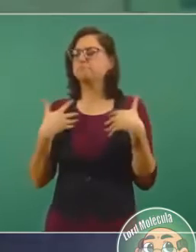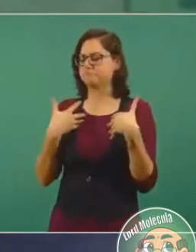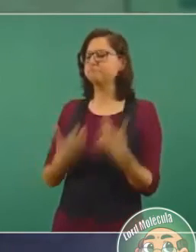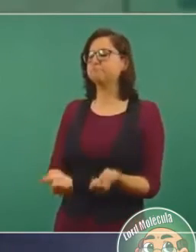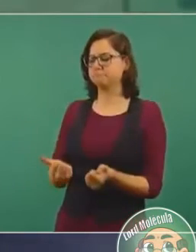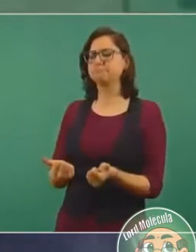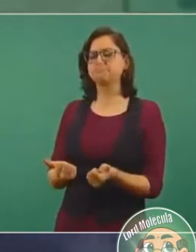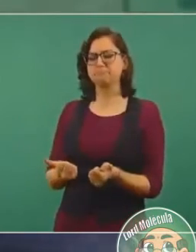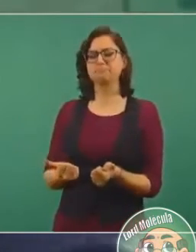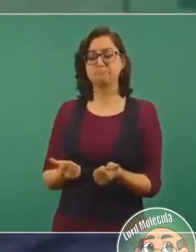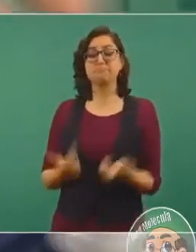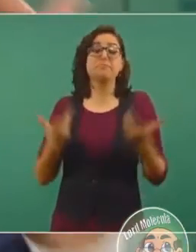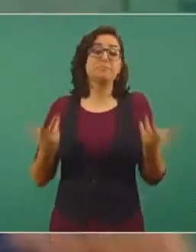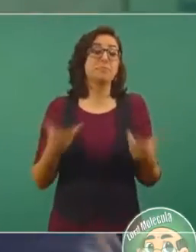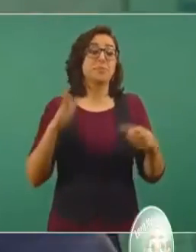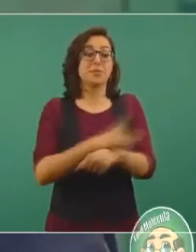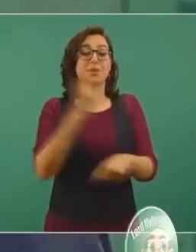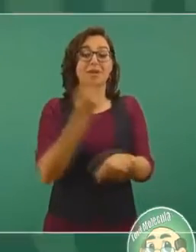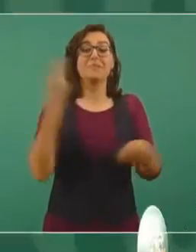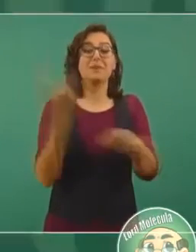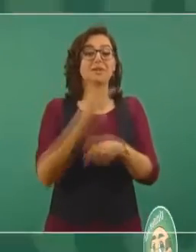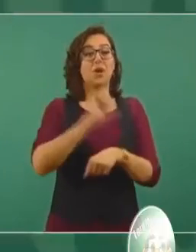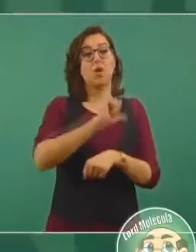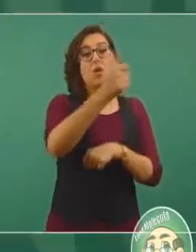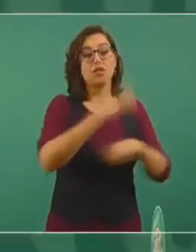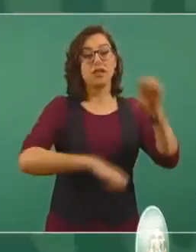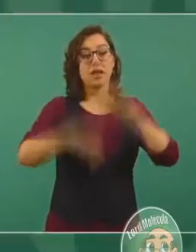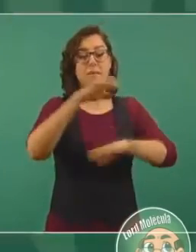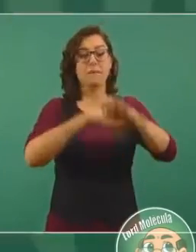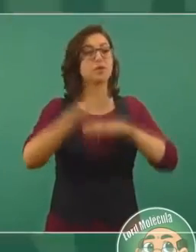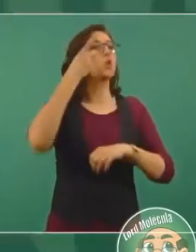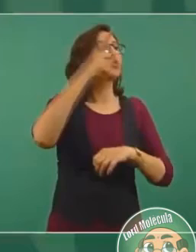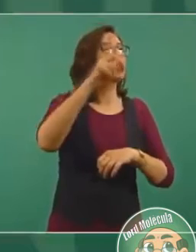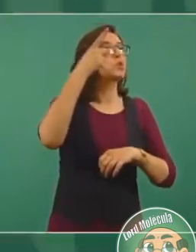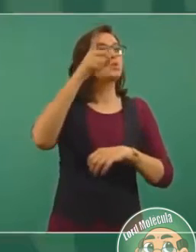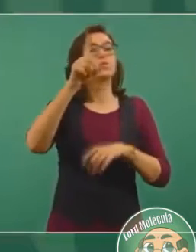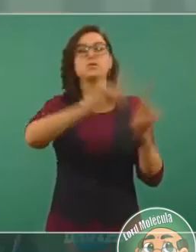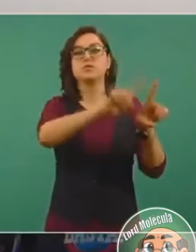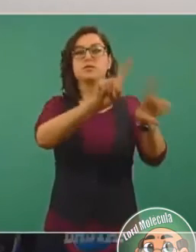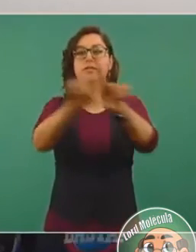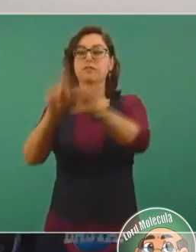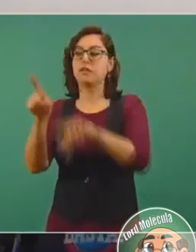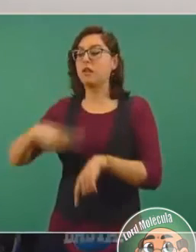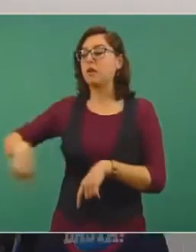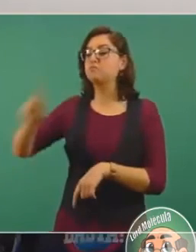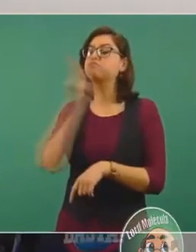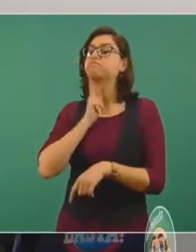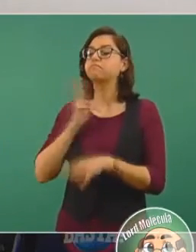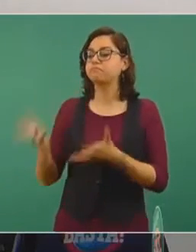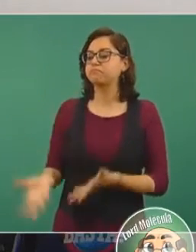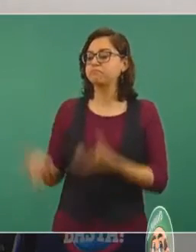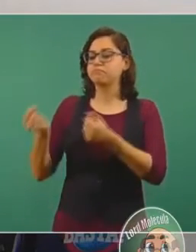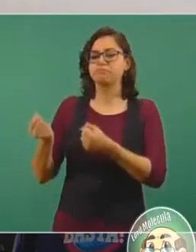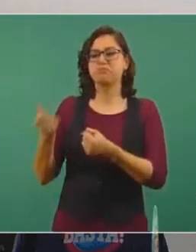se sentían las dueñas de México. Y los medios también ayudaron ese… Ah, sí, tenían